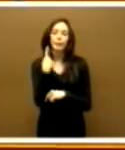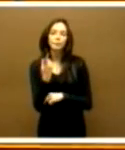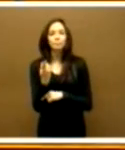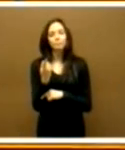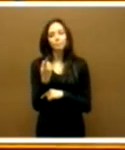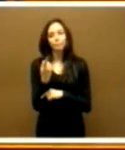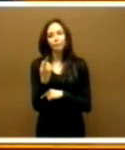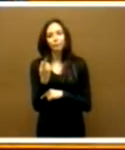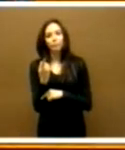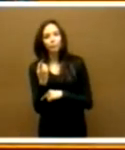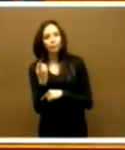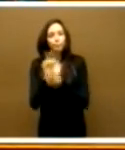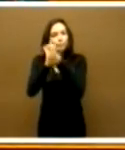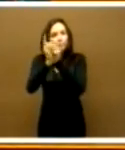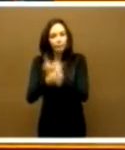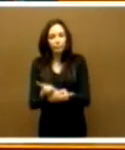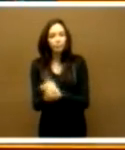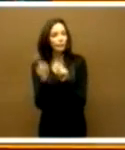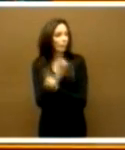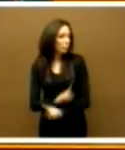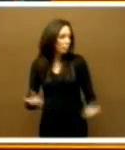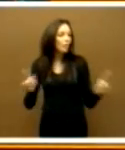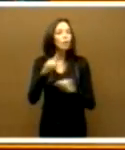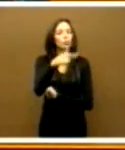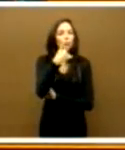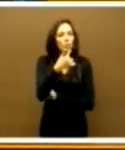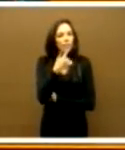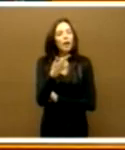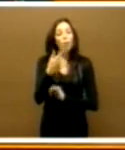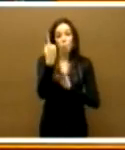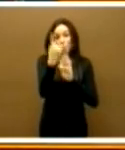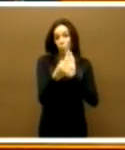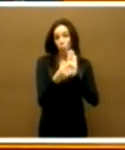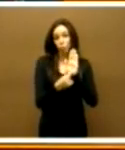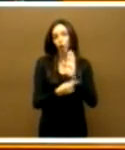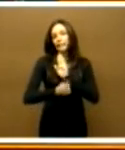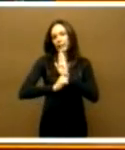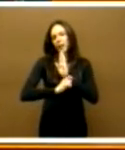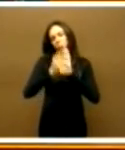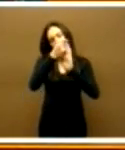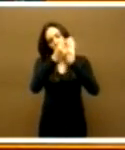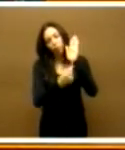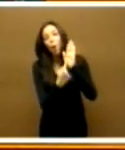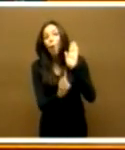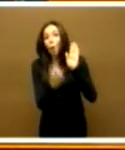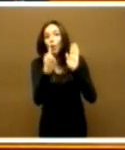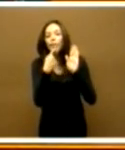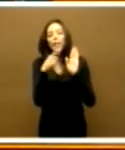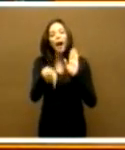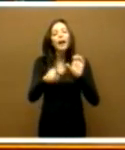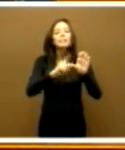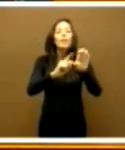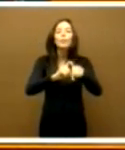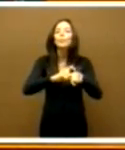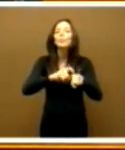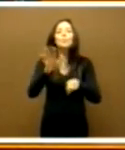ustedes en uno de los puntos de esta estrategia que Extremadura se caracteriza por ser